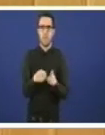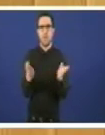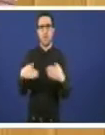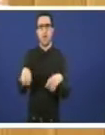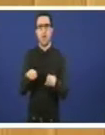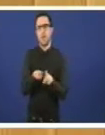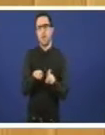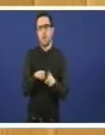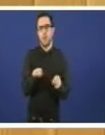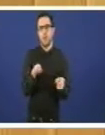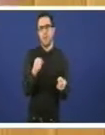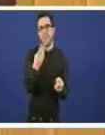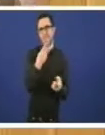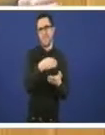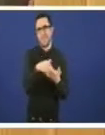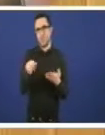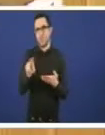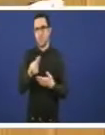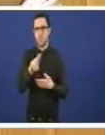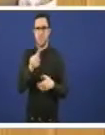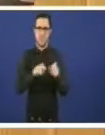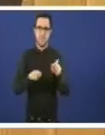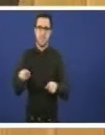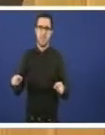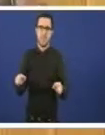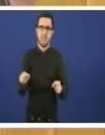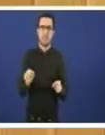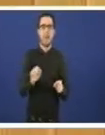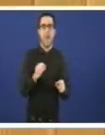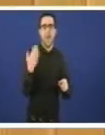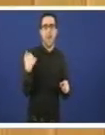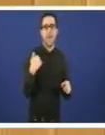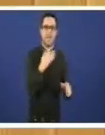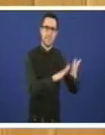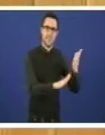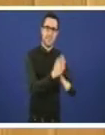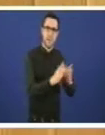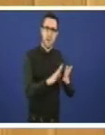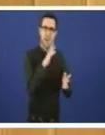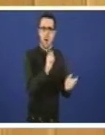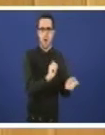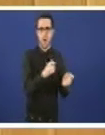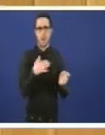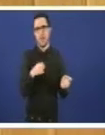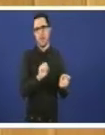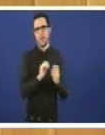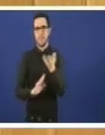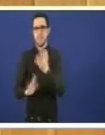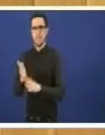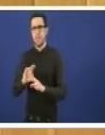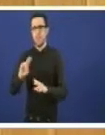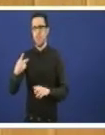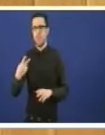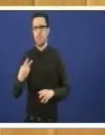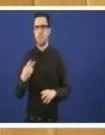lixo de 3 millóns de habitantes se queimaba antes nun sitio e agora pretenden vostedes que se queime en 2, sino que opta por un